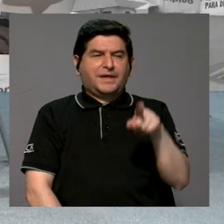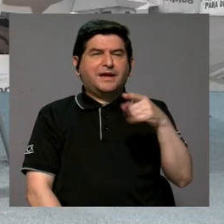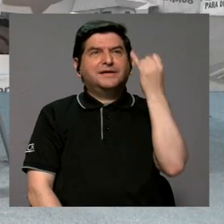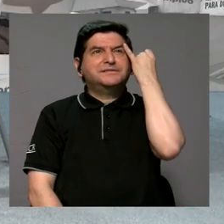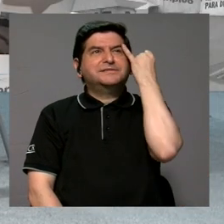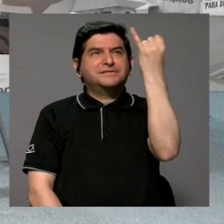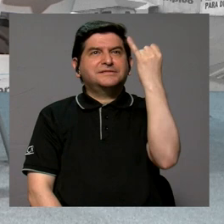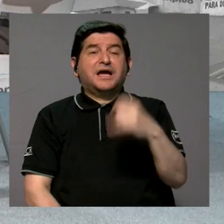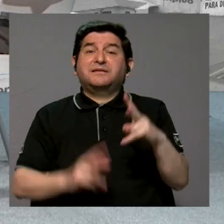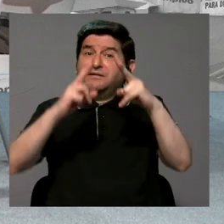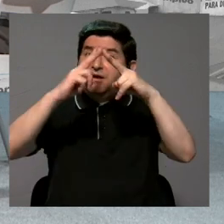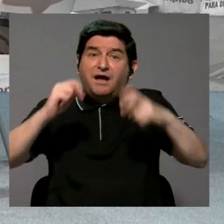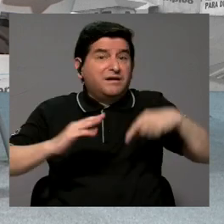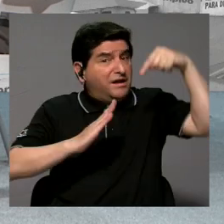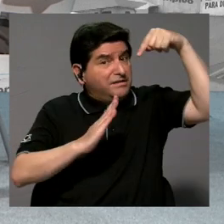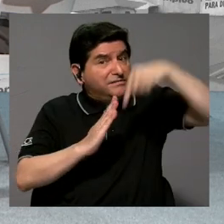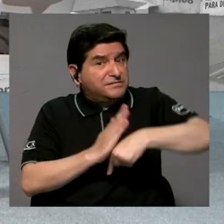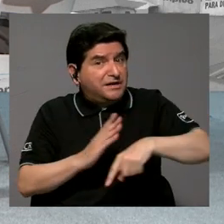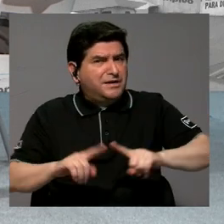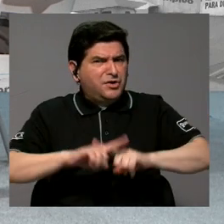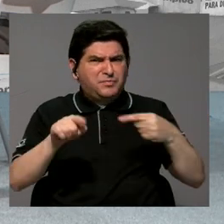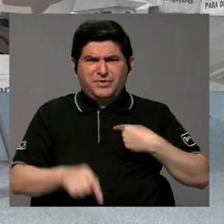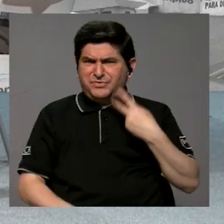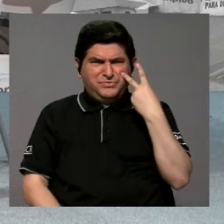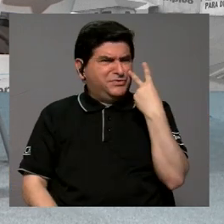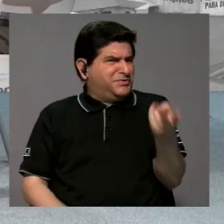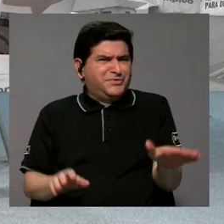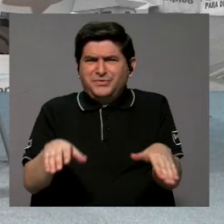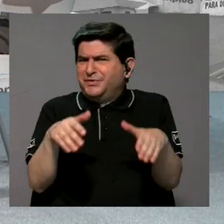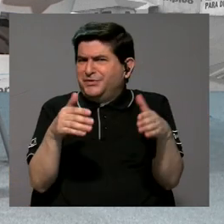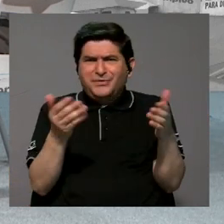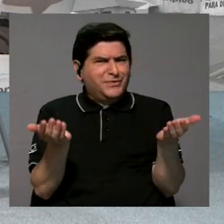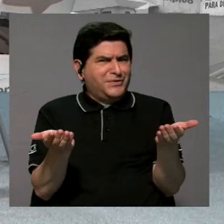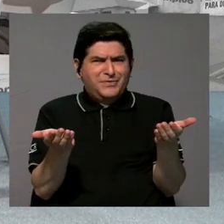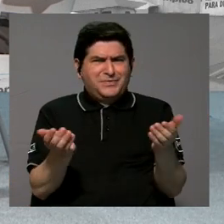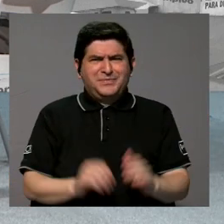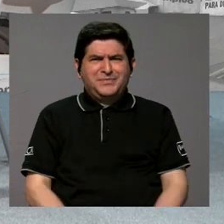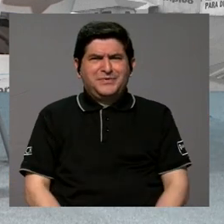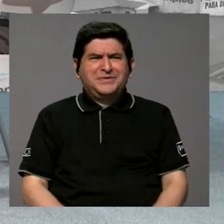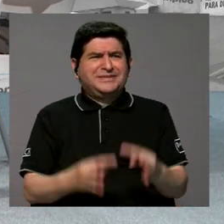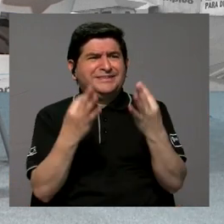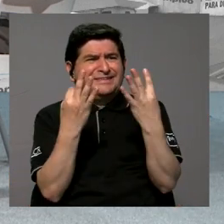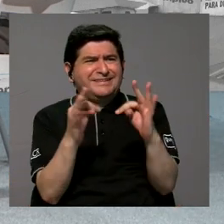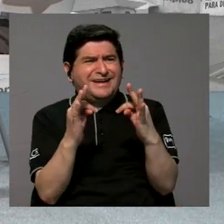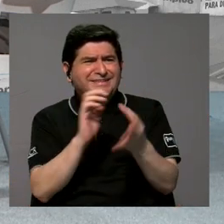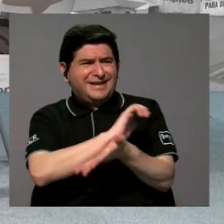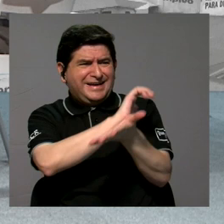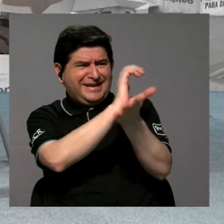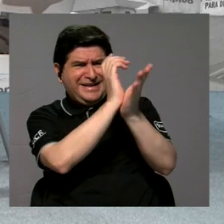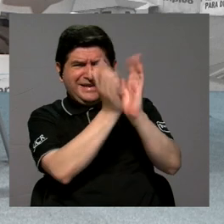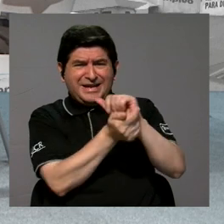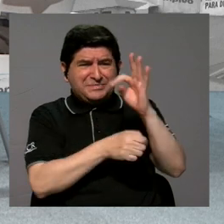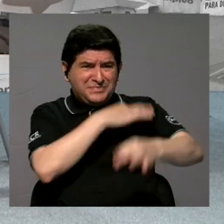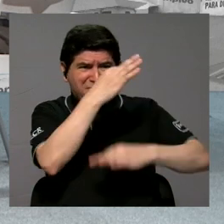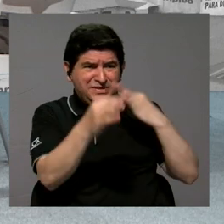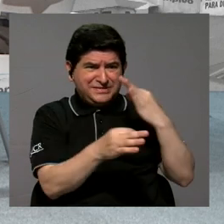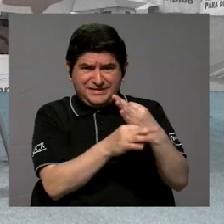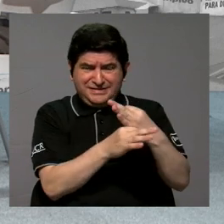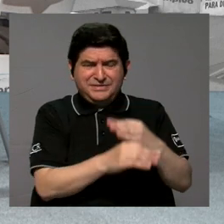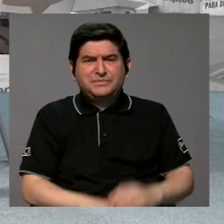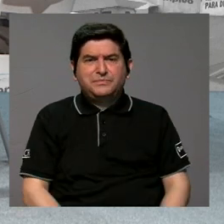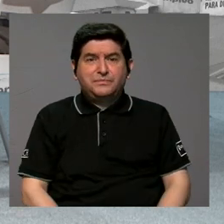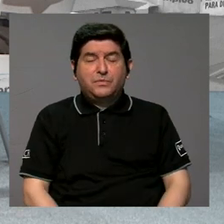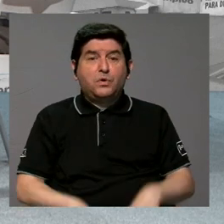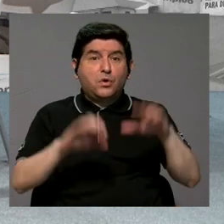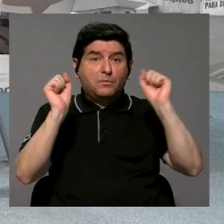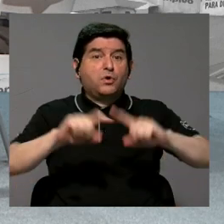ese planteamiento pues habría que analizarlo más a fondo, pero no, no veo yo cómo podamos querer dar un giro de ese tamaño sobre